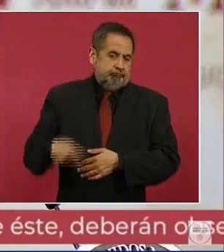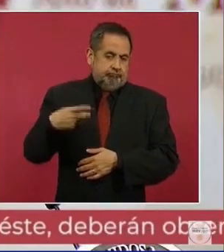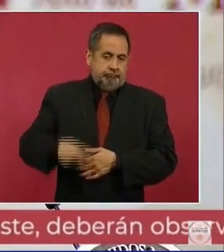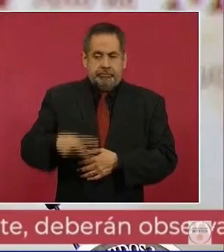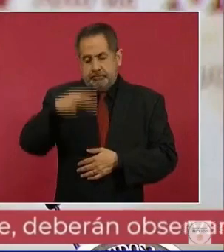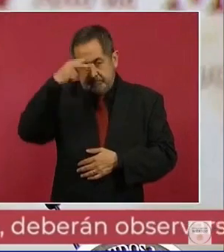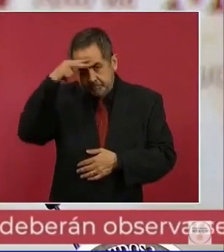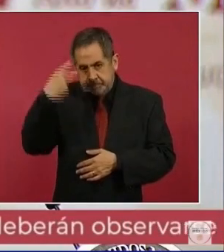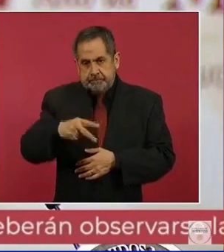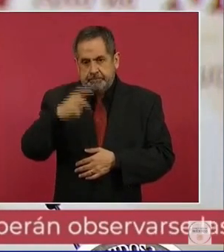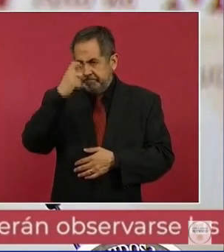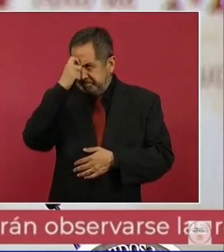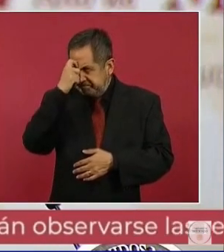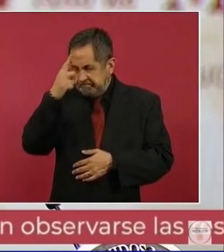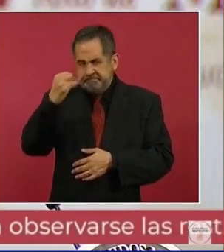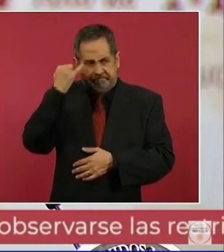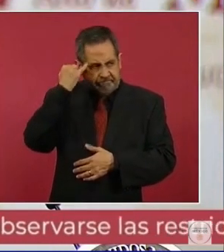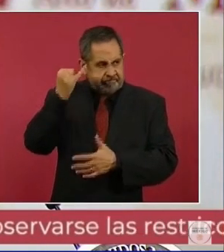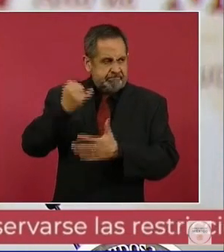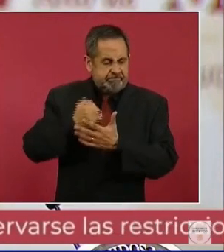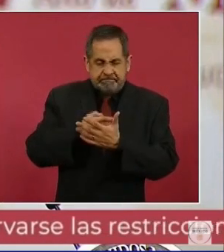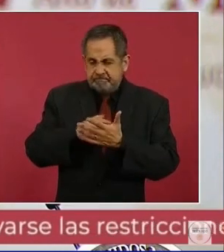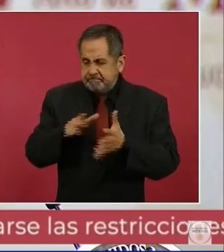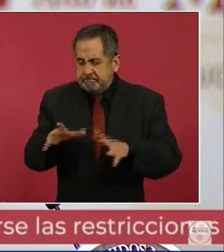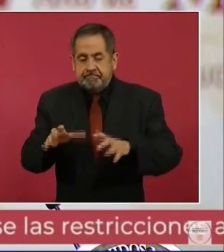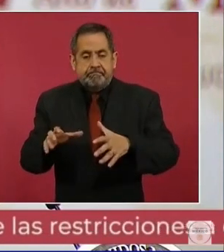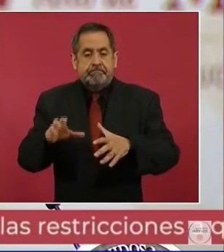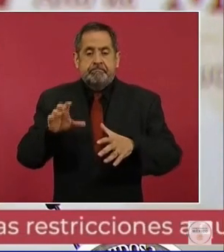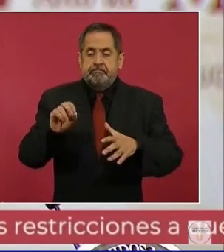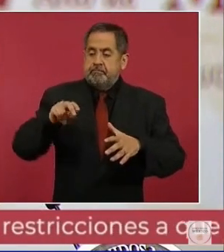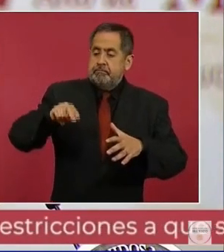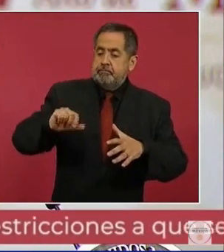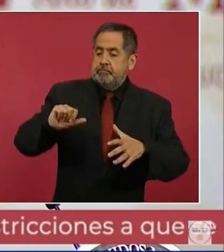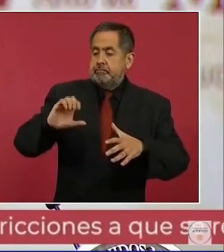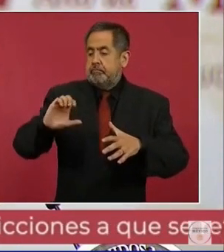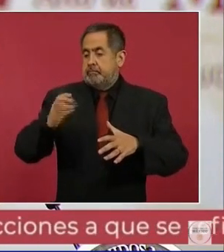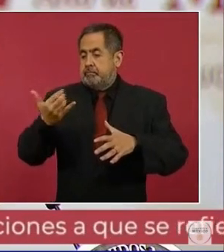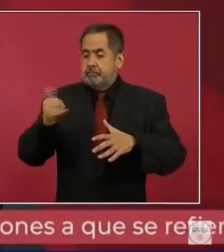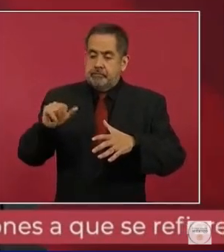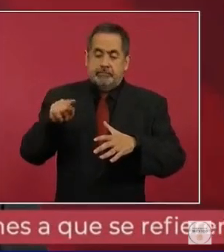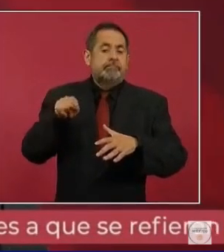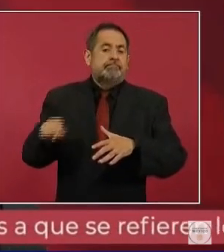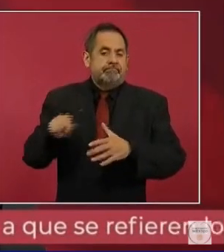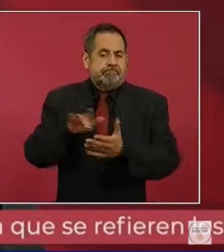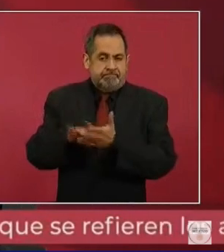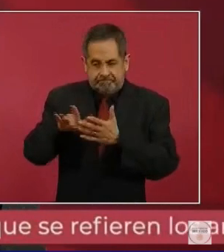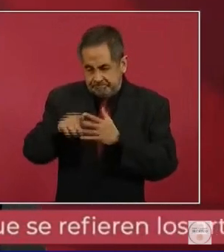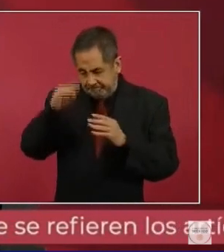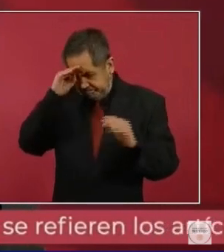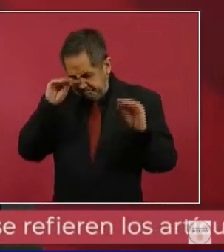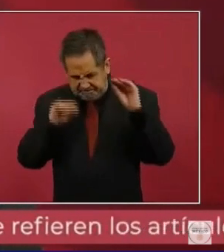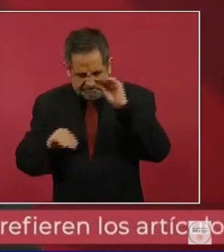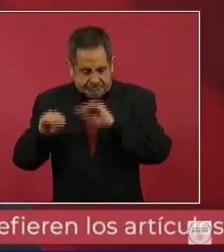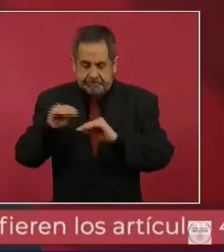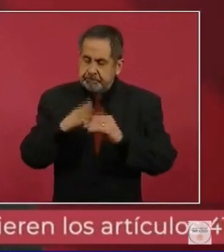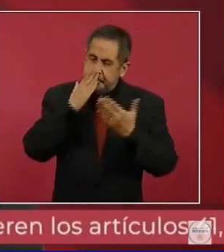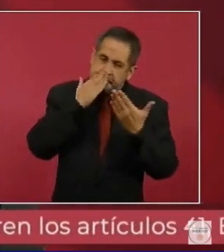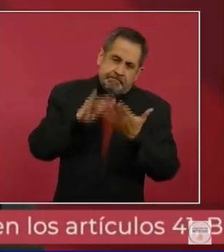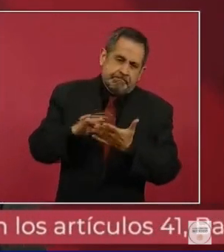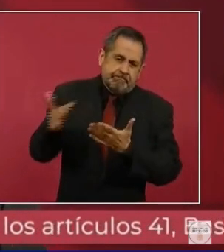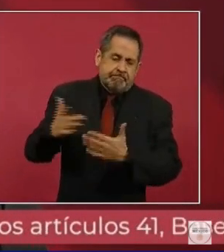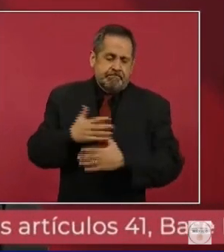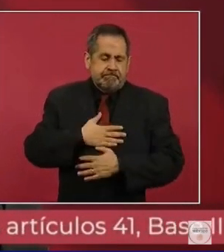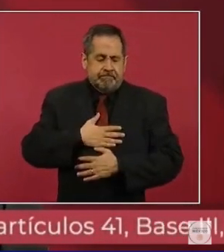es un proyecto impulsado por el Consejo Nacional de Ciencia y Tecnología, CONACYT. Como siempre agradecemos con